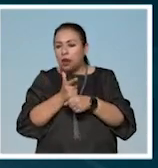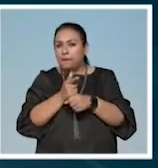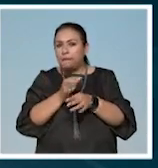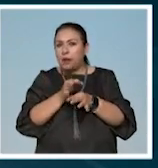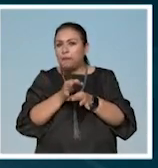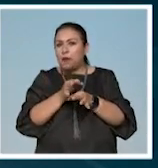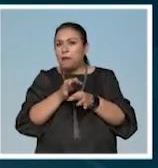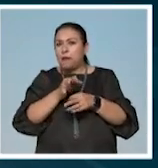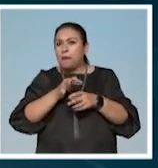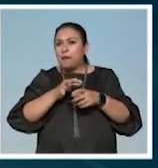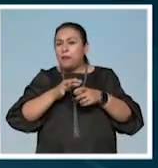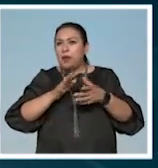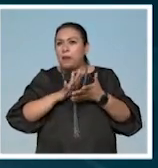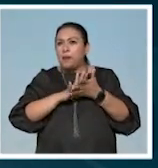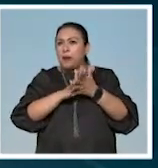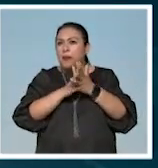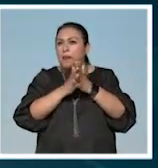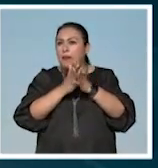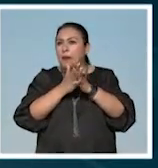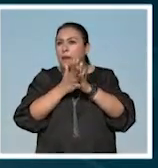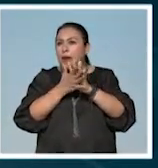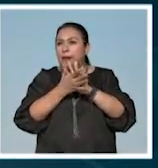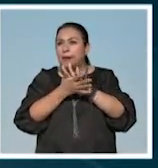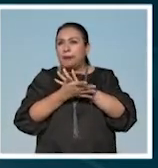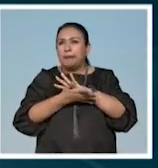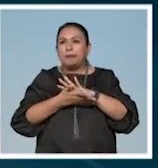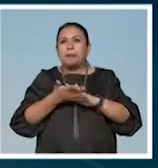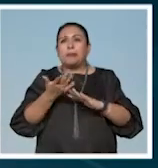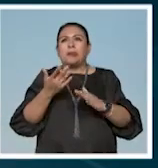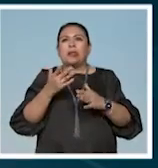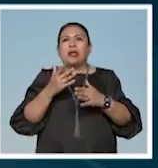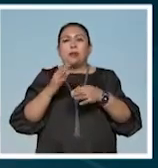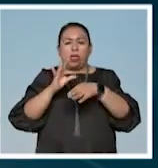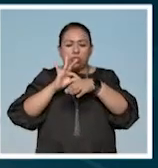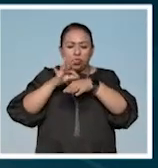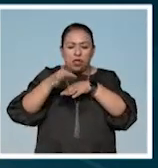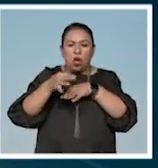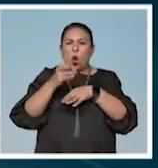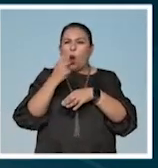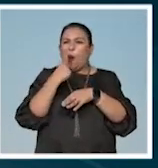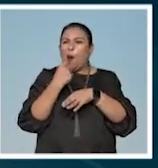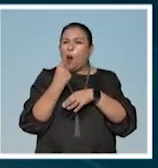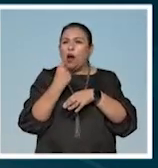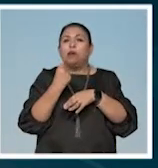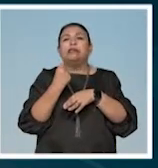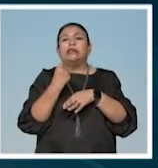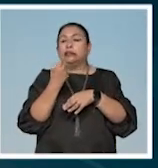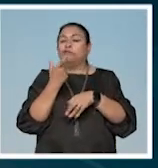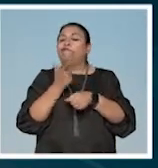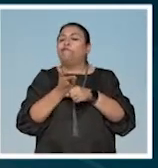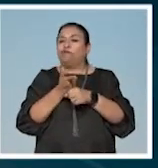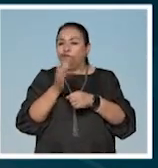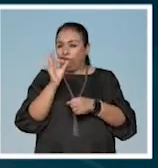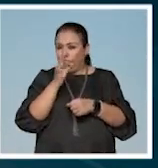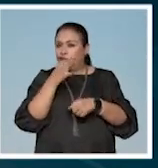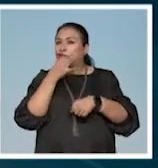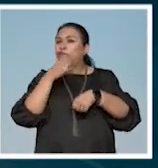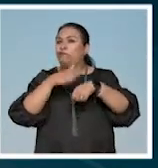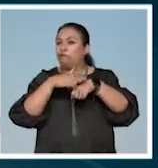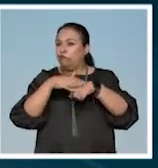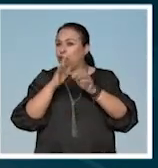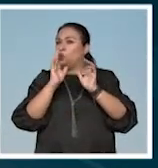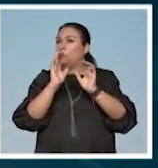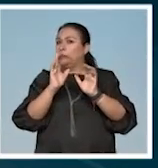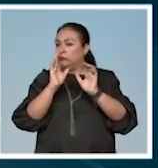creciendo, que va evolucionando, que se transforma en costra o se queda muy roja, eso puede ser una señal de